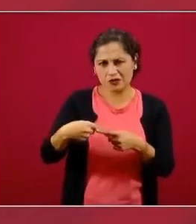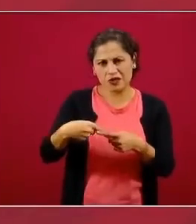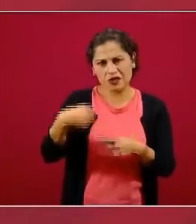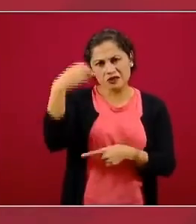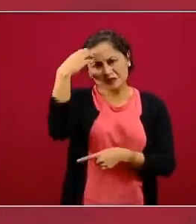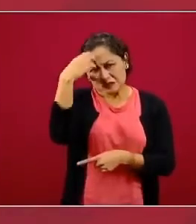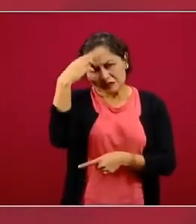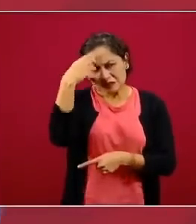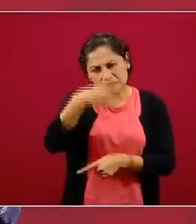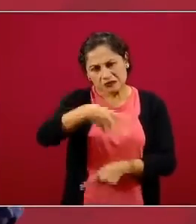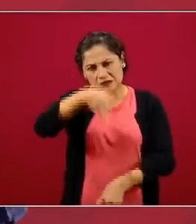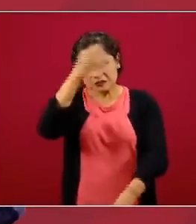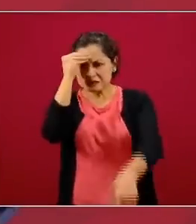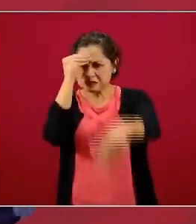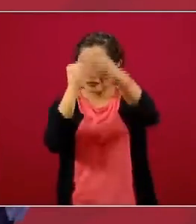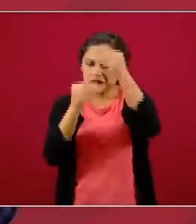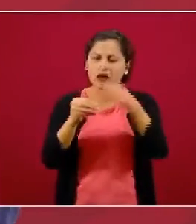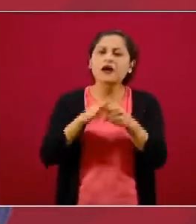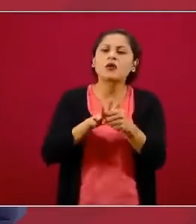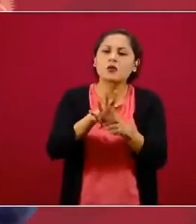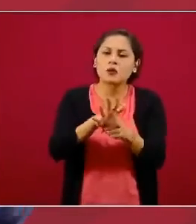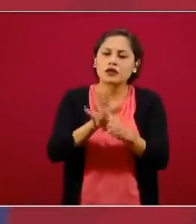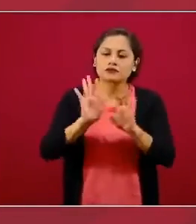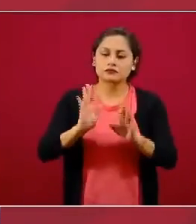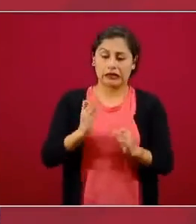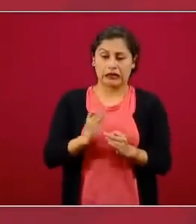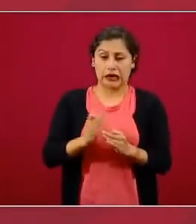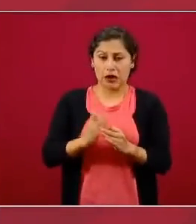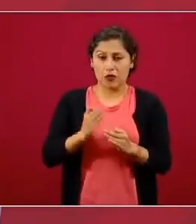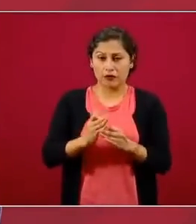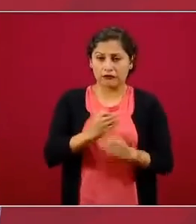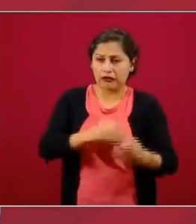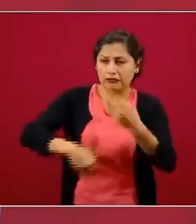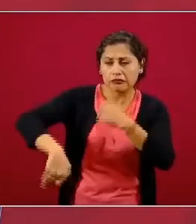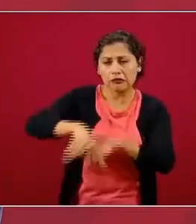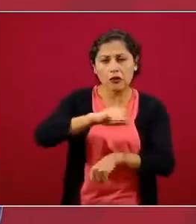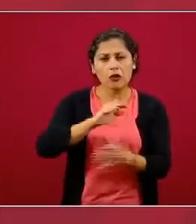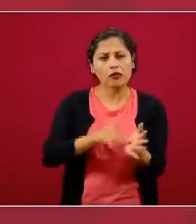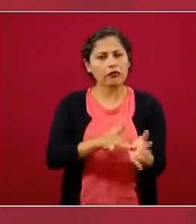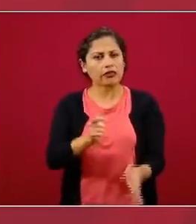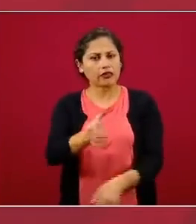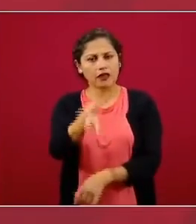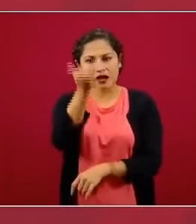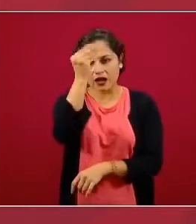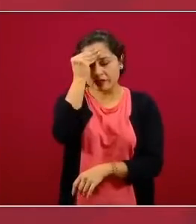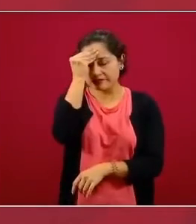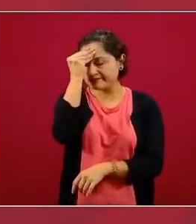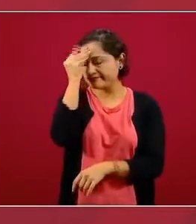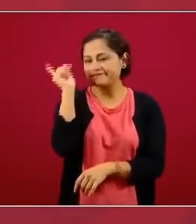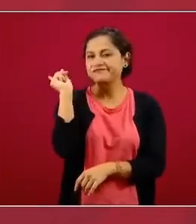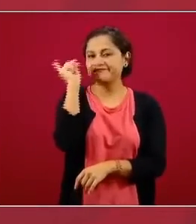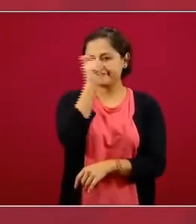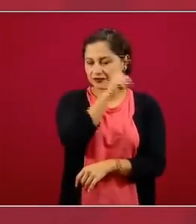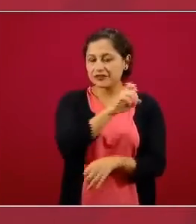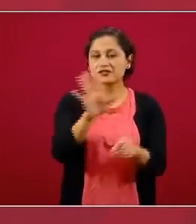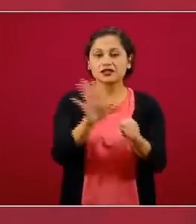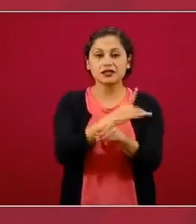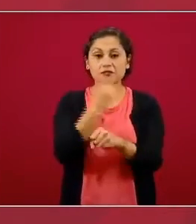Posiblemente es temprano todavía para tener lecciones generales de cada aspecto que revela una